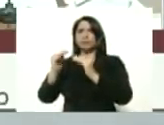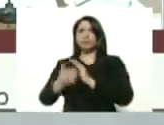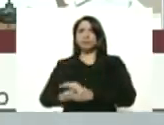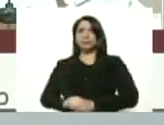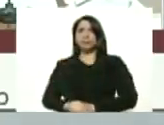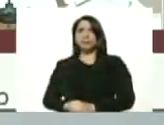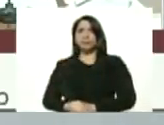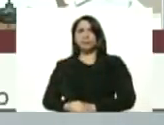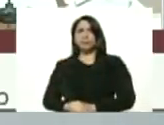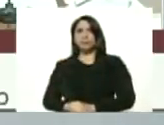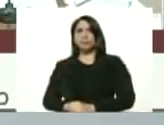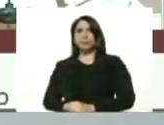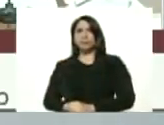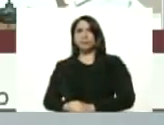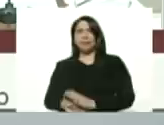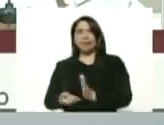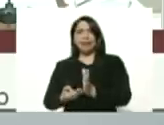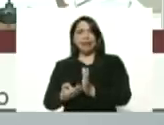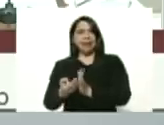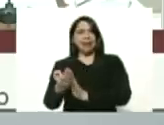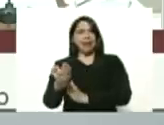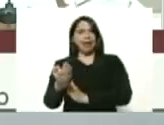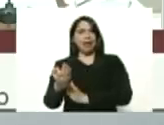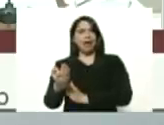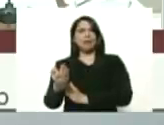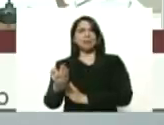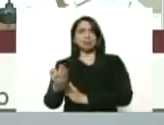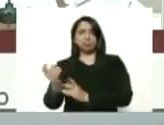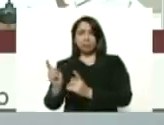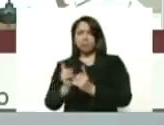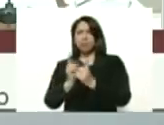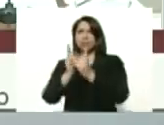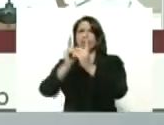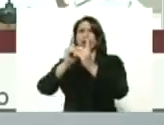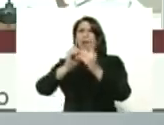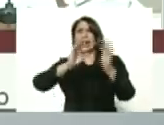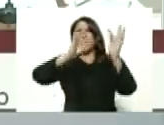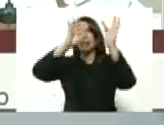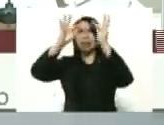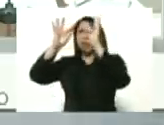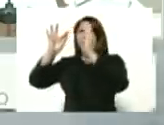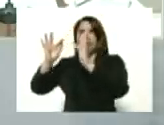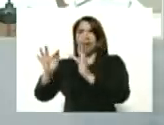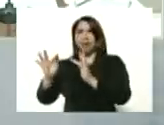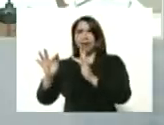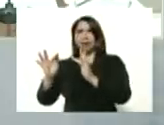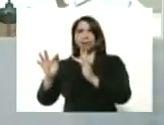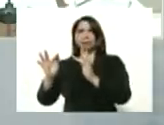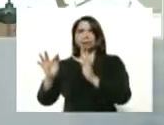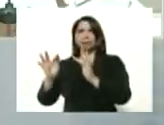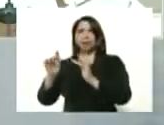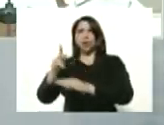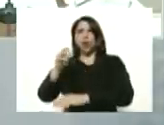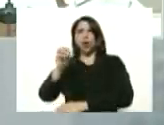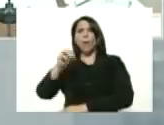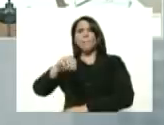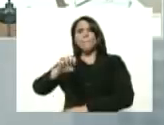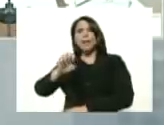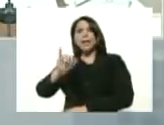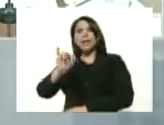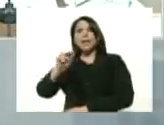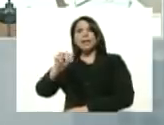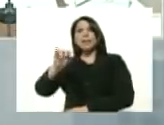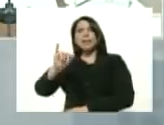leal seguidor del legado histórico del Ayatollah Komeini y a toda Irán